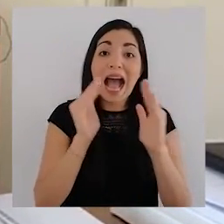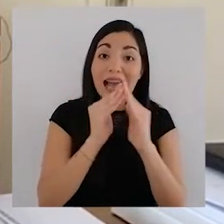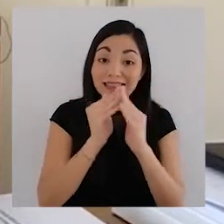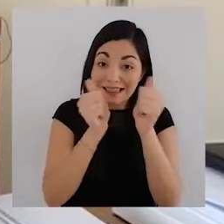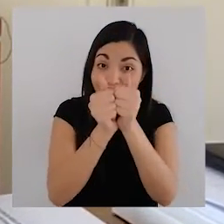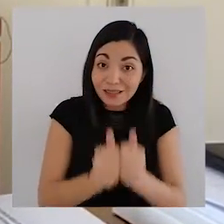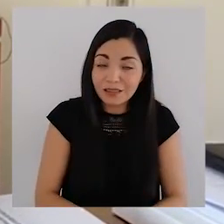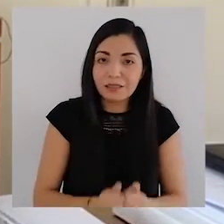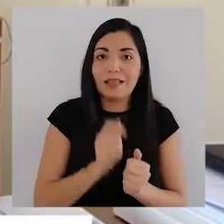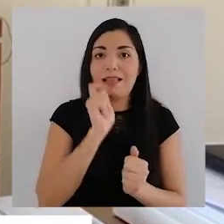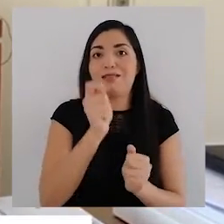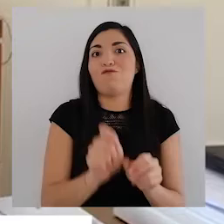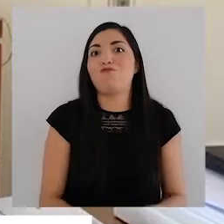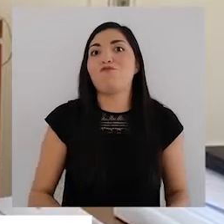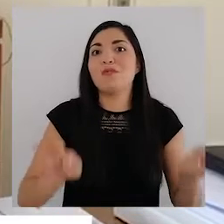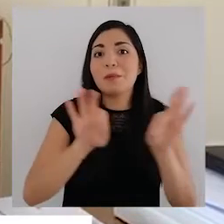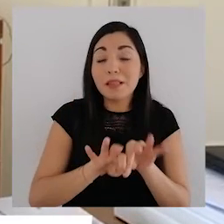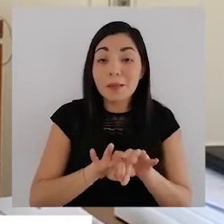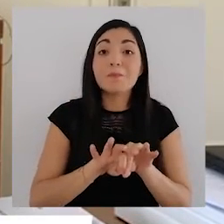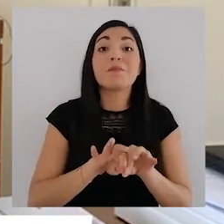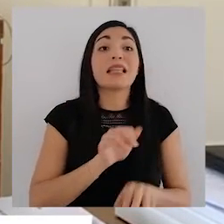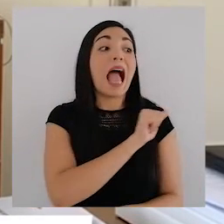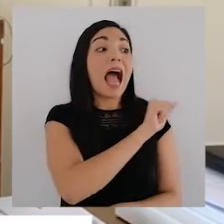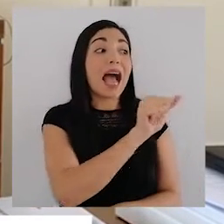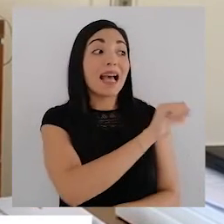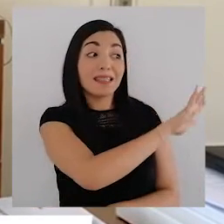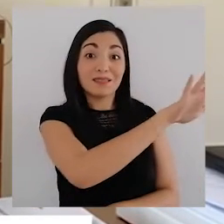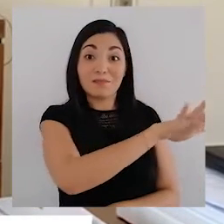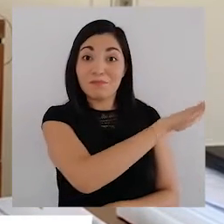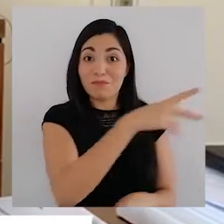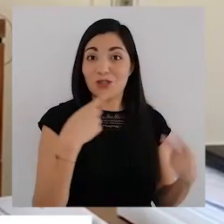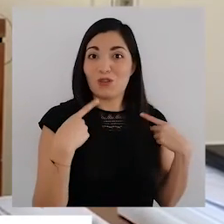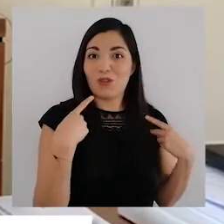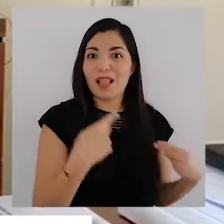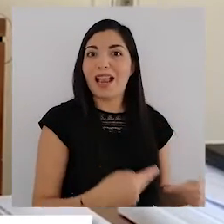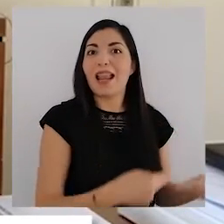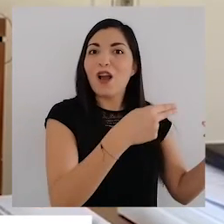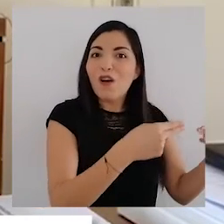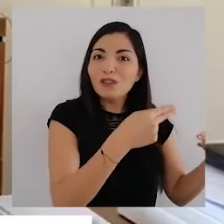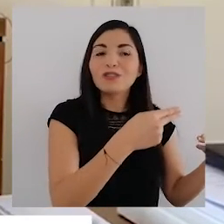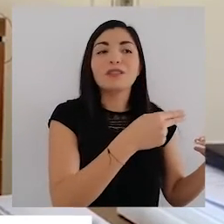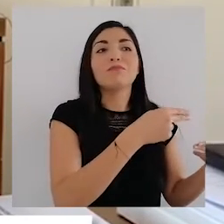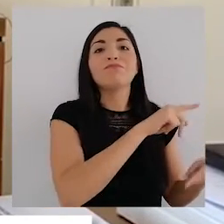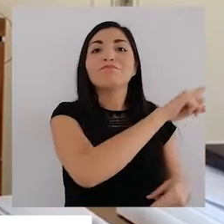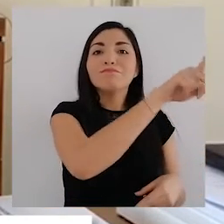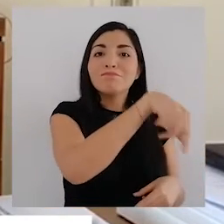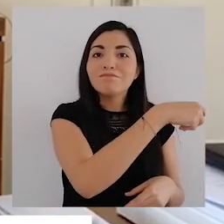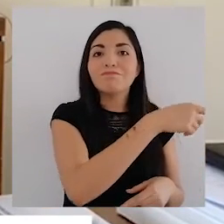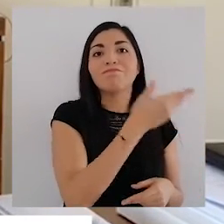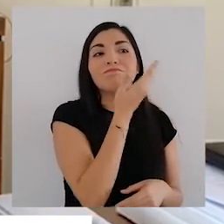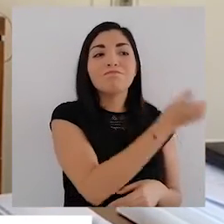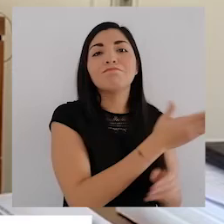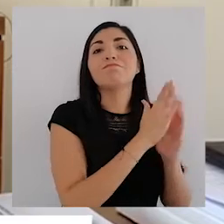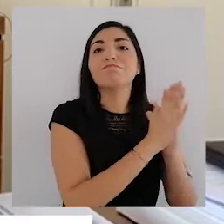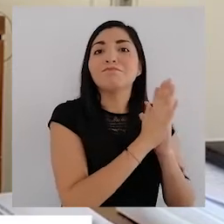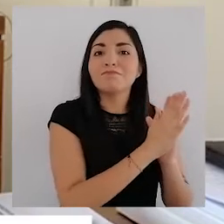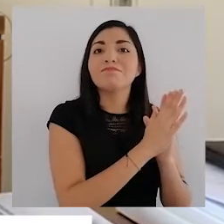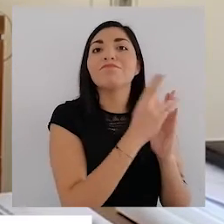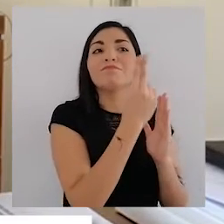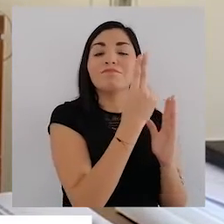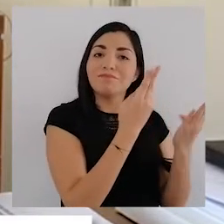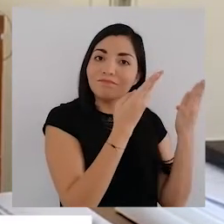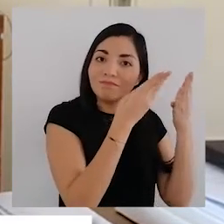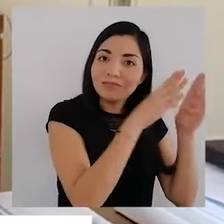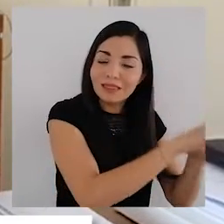fundamental a los comerciantes a pedirles que entiendan la necesidad de que estos comercios estén cerrados y por supuesto también